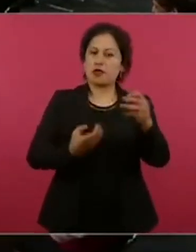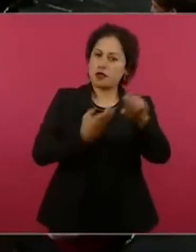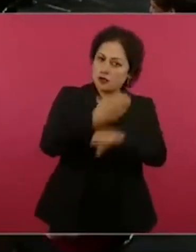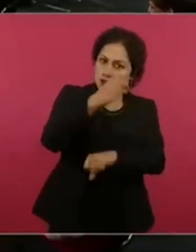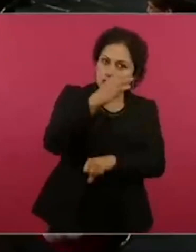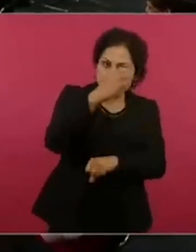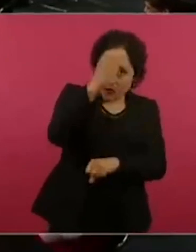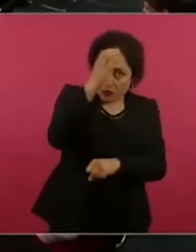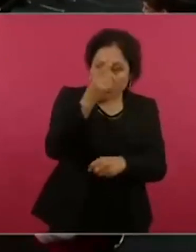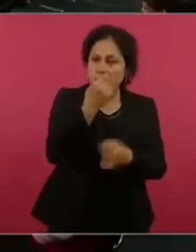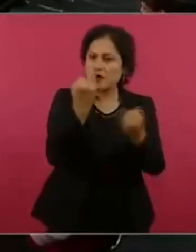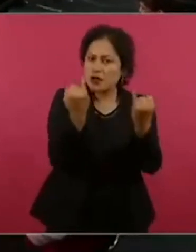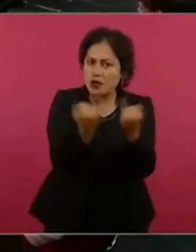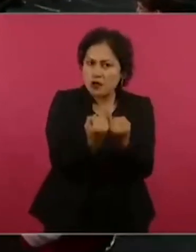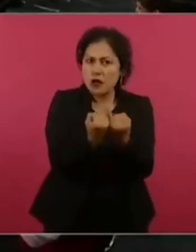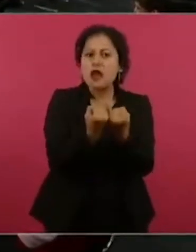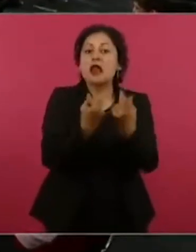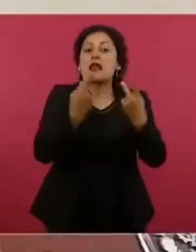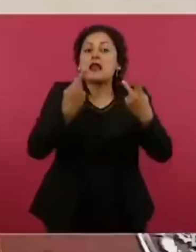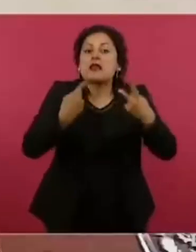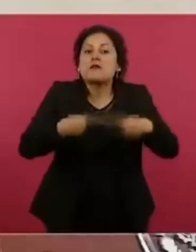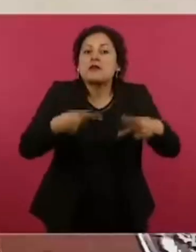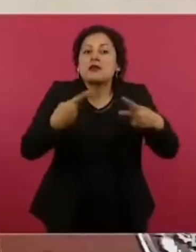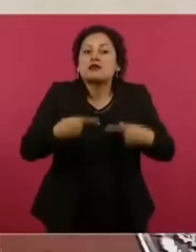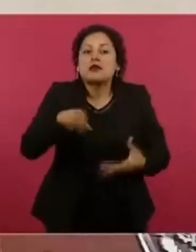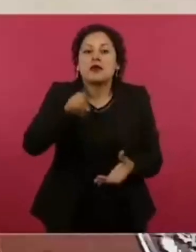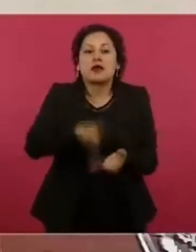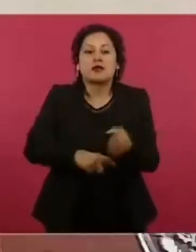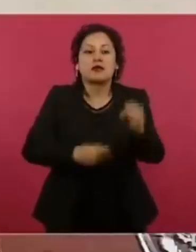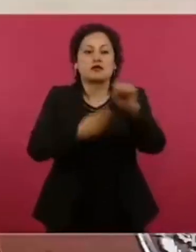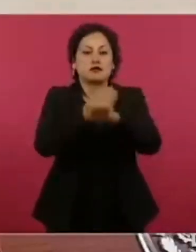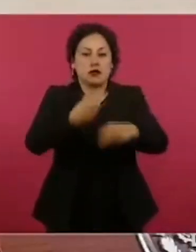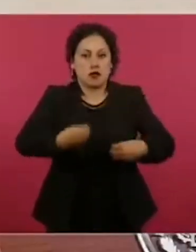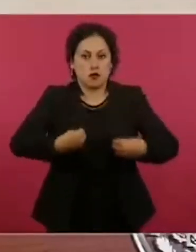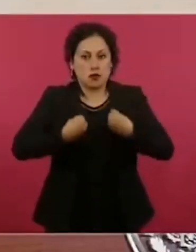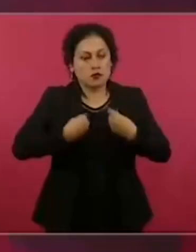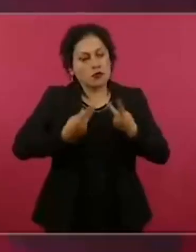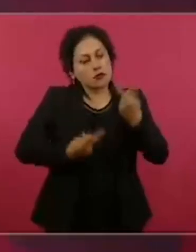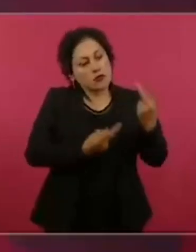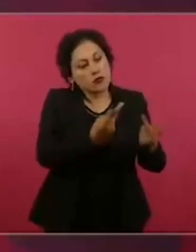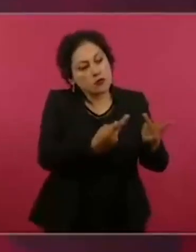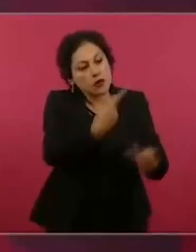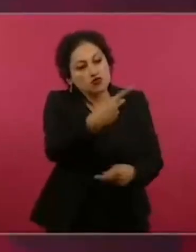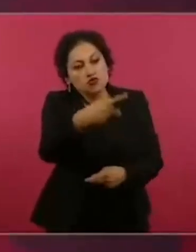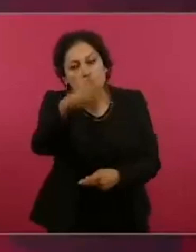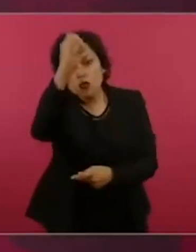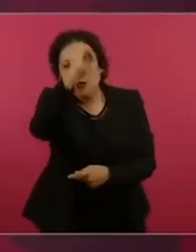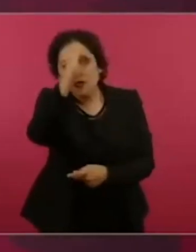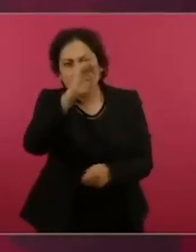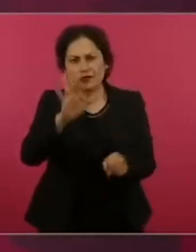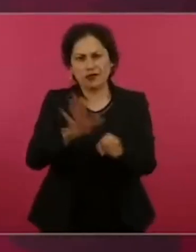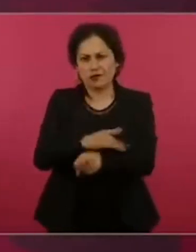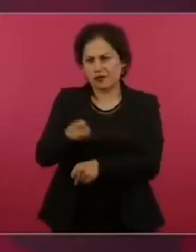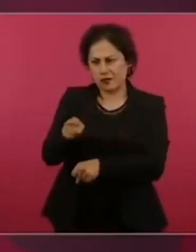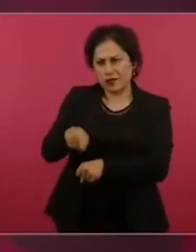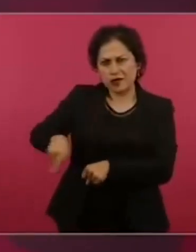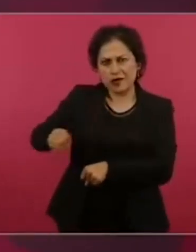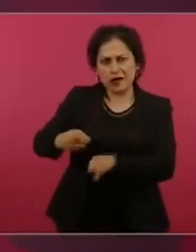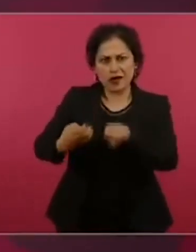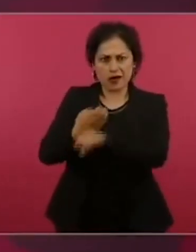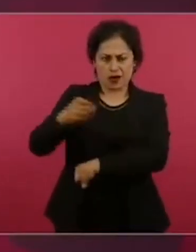porque los gobernadores y la gobernadora de Chihuahua están actuando